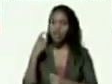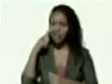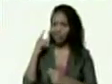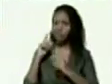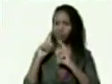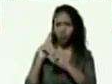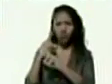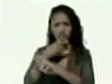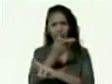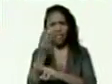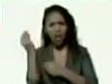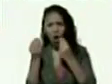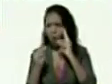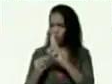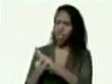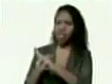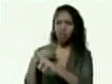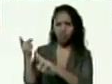un desastre